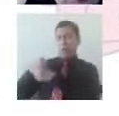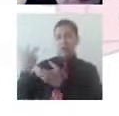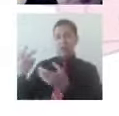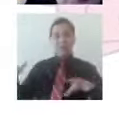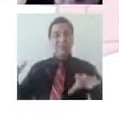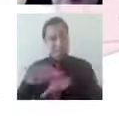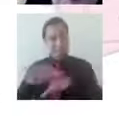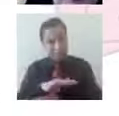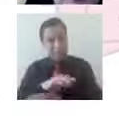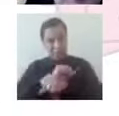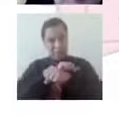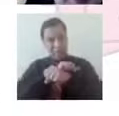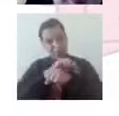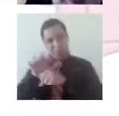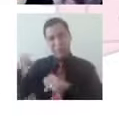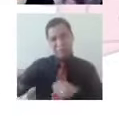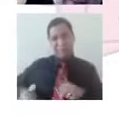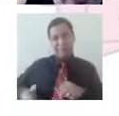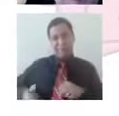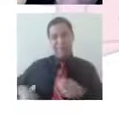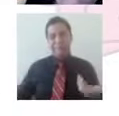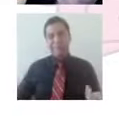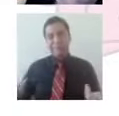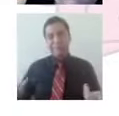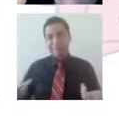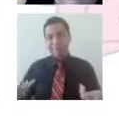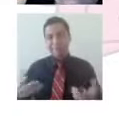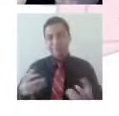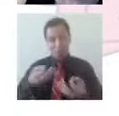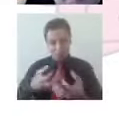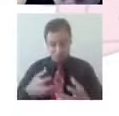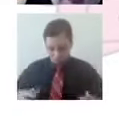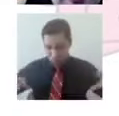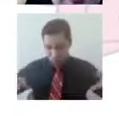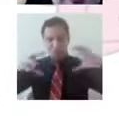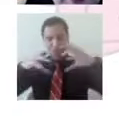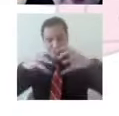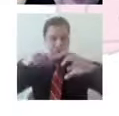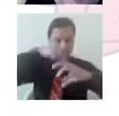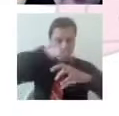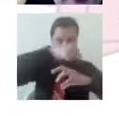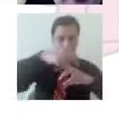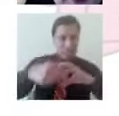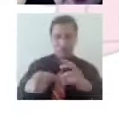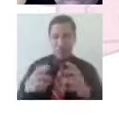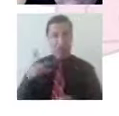y todos los seres humanos en este planeta. Hemos tenido diferentes tipos de pérdidas,